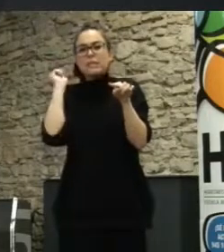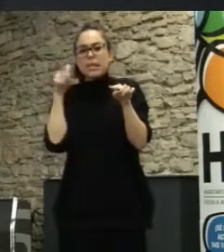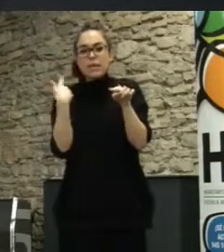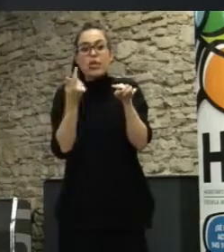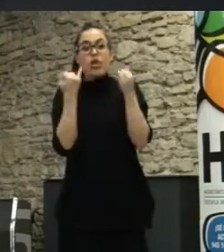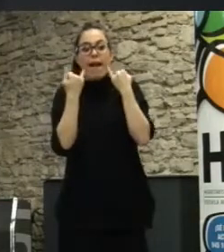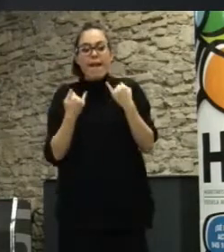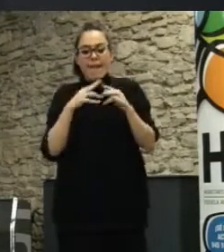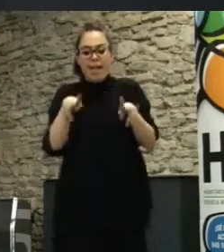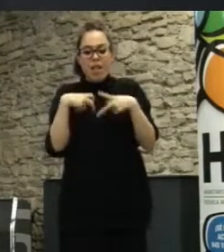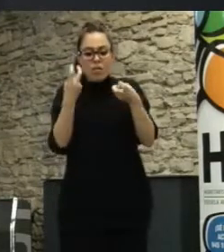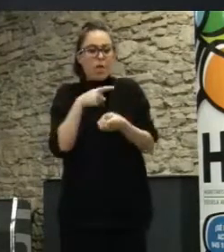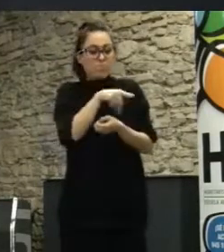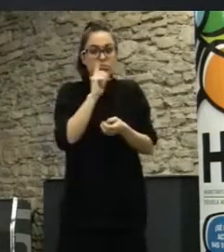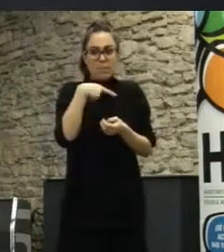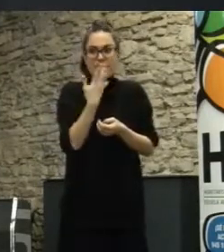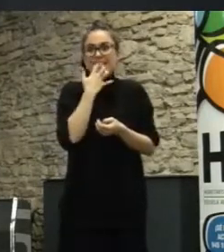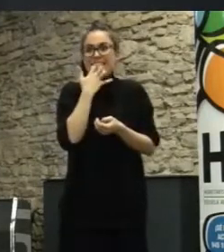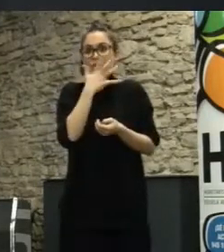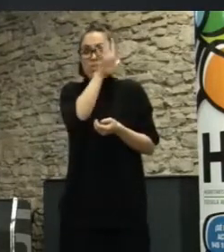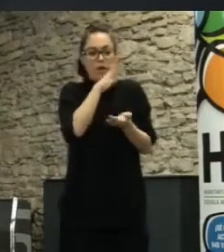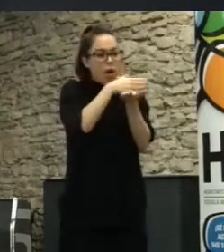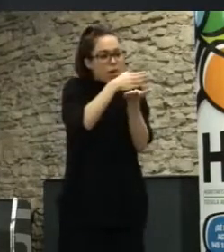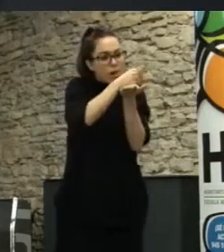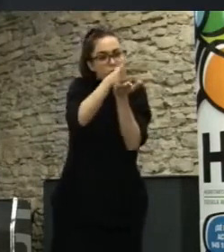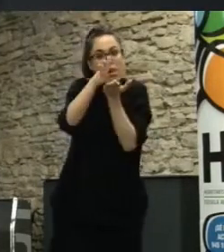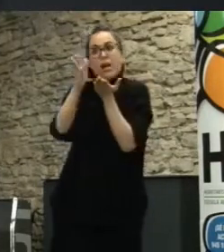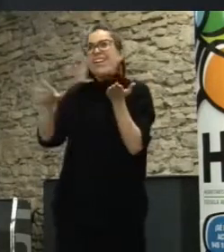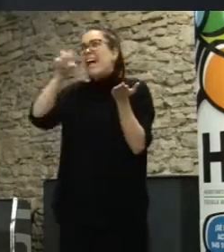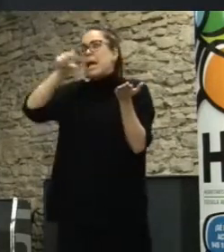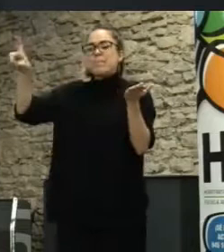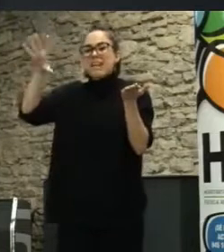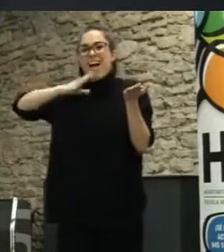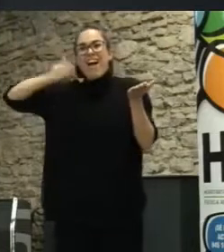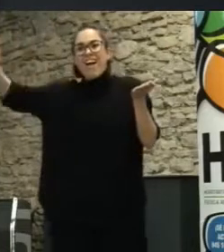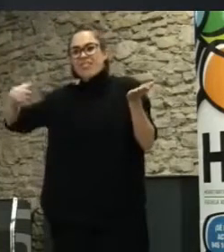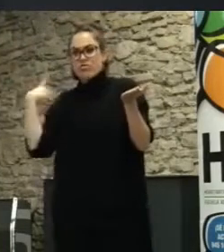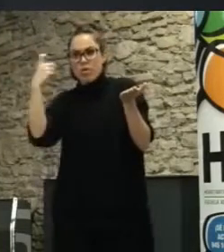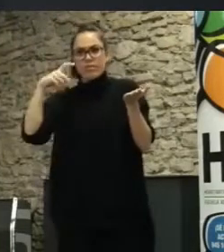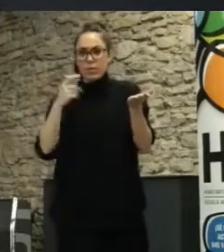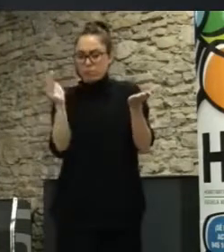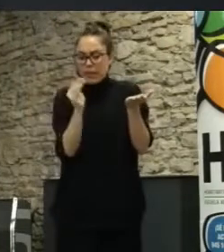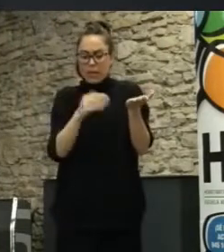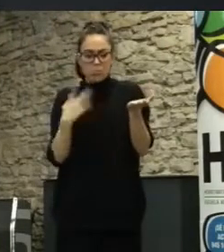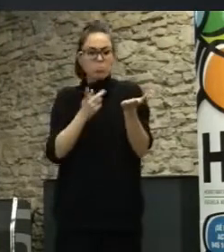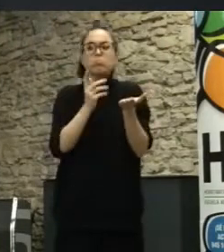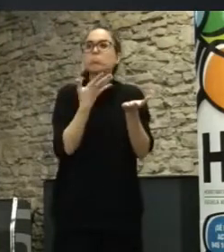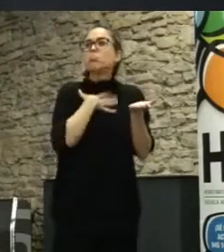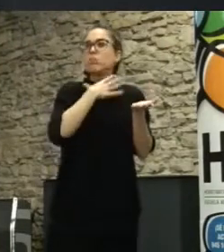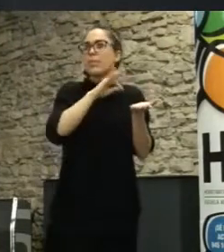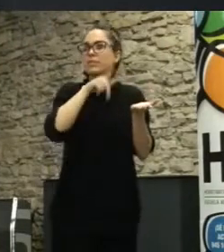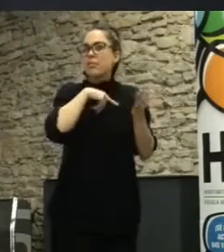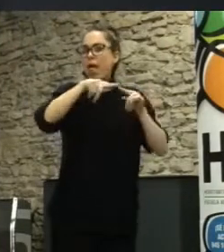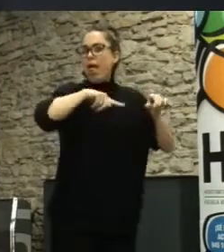optar a organizarse y ganar algunos de los pliegos se han conseguido cambiar las cláusulas sociales también pues para que freelance